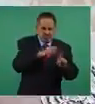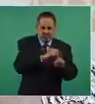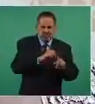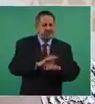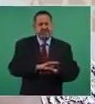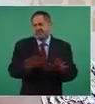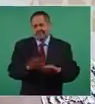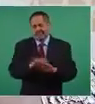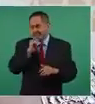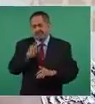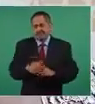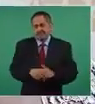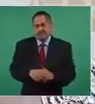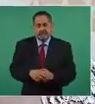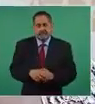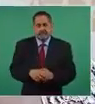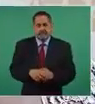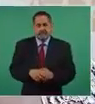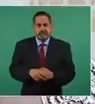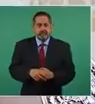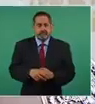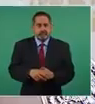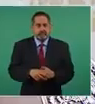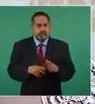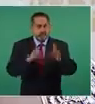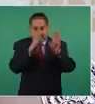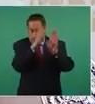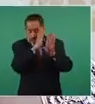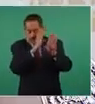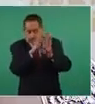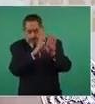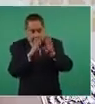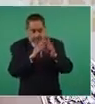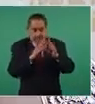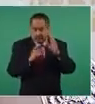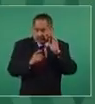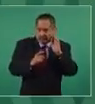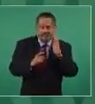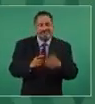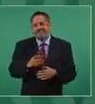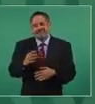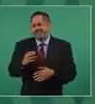Esto de que se les escuche, se les espía, falso.